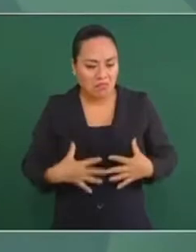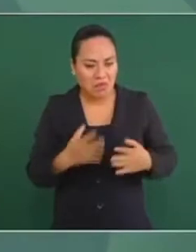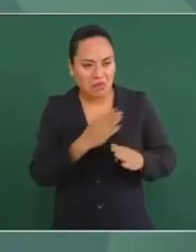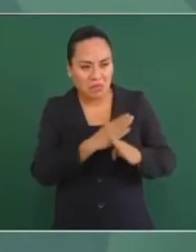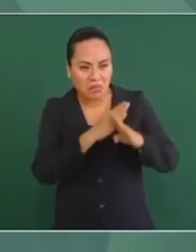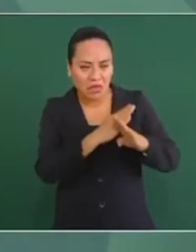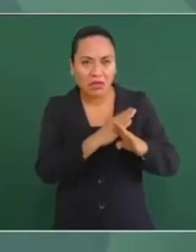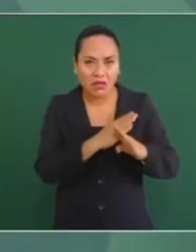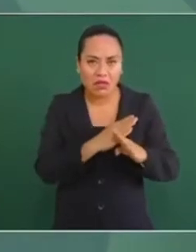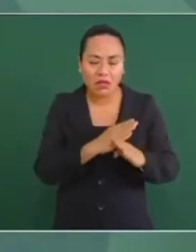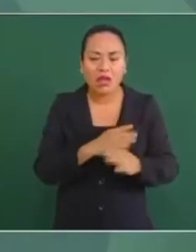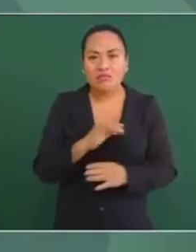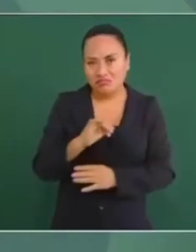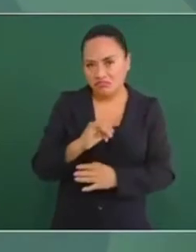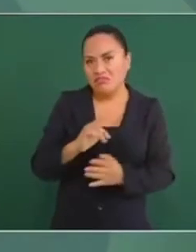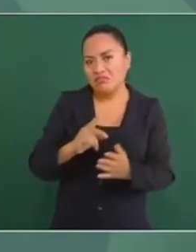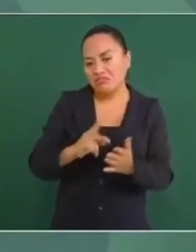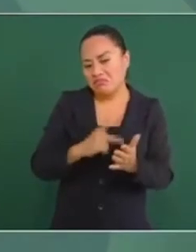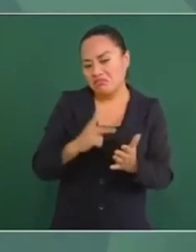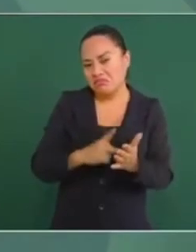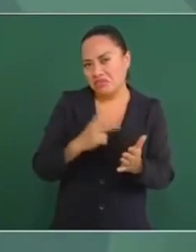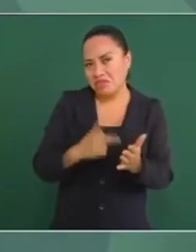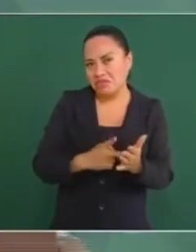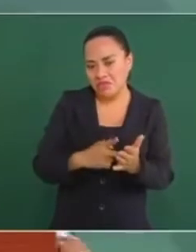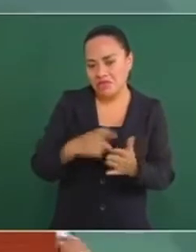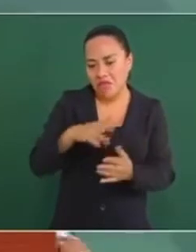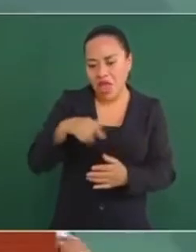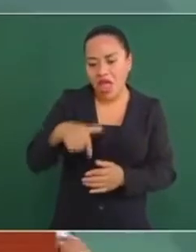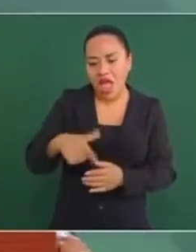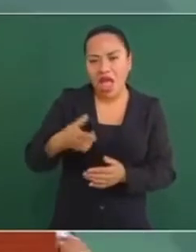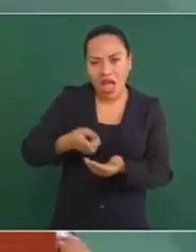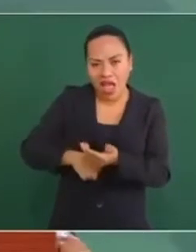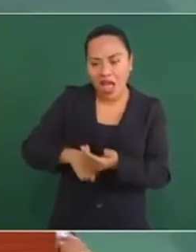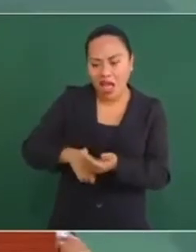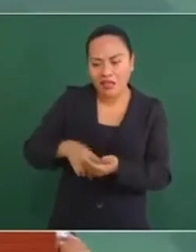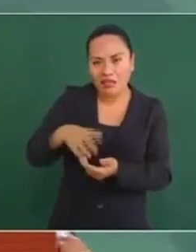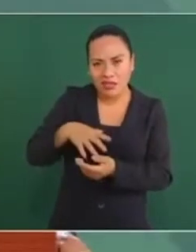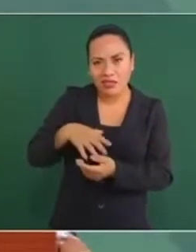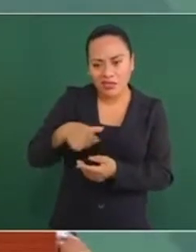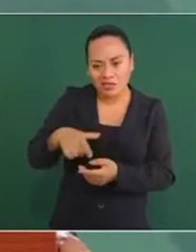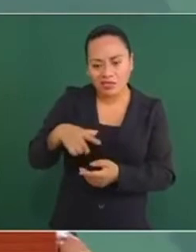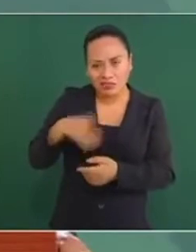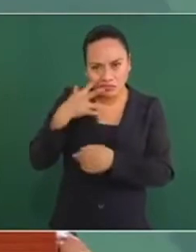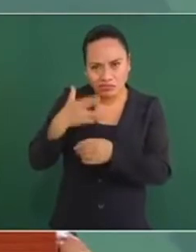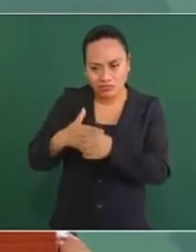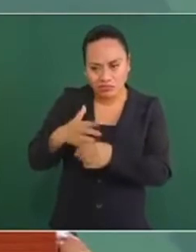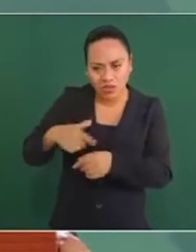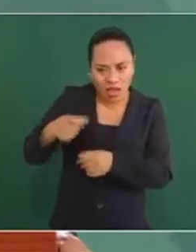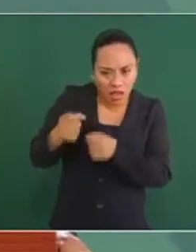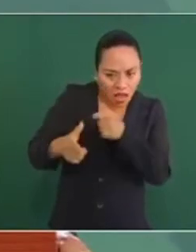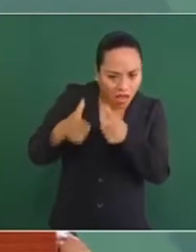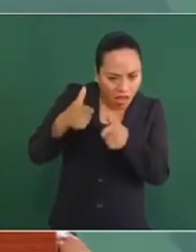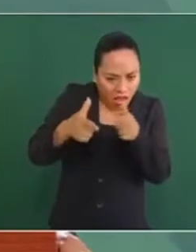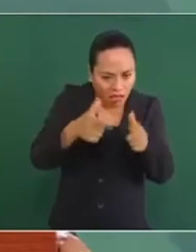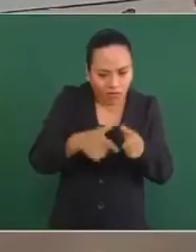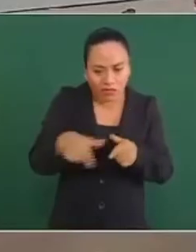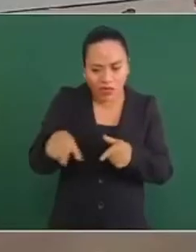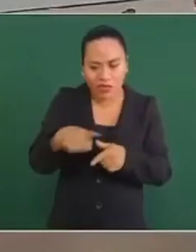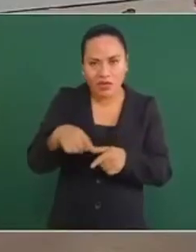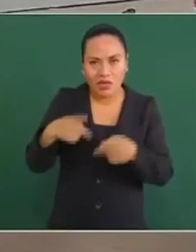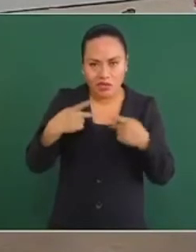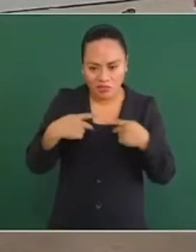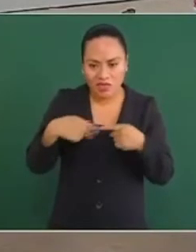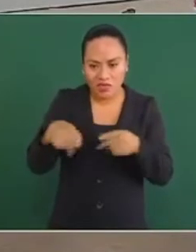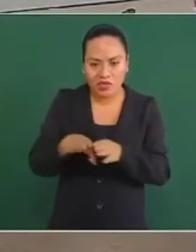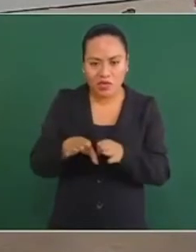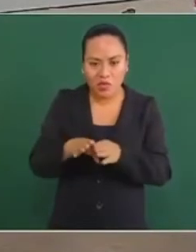nos ha pasado dos o tres veces dentro de nuestra institución hemos detectado elementos que sacan de nuestros